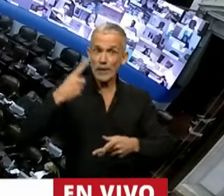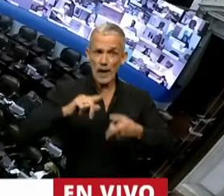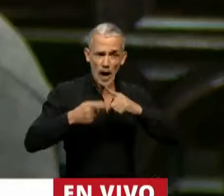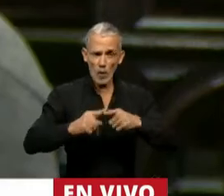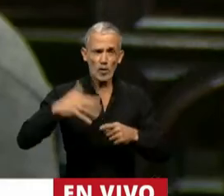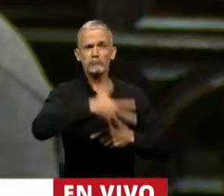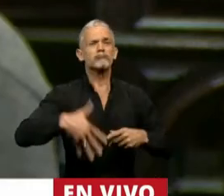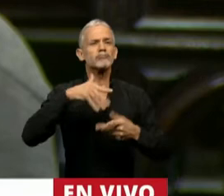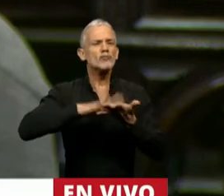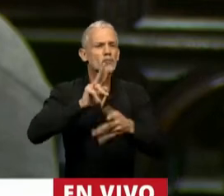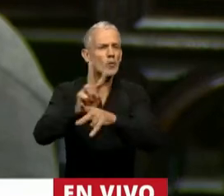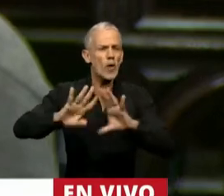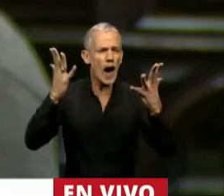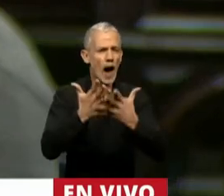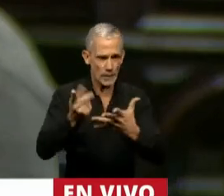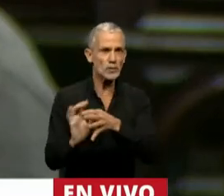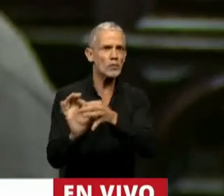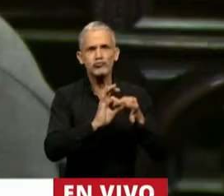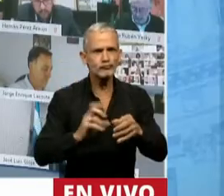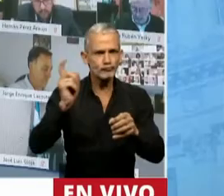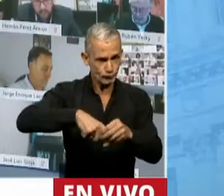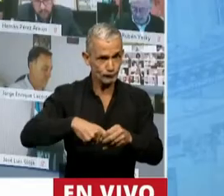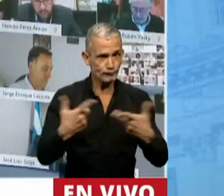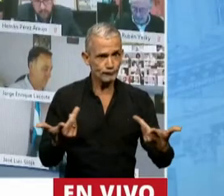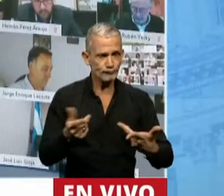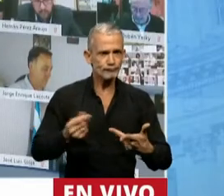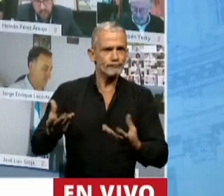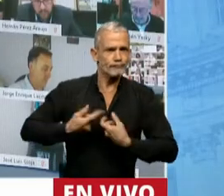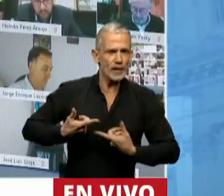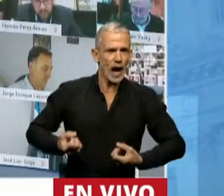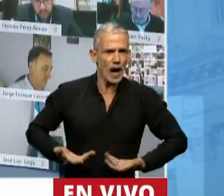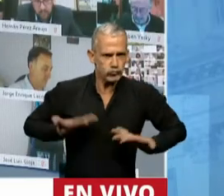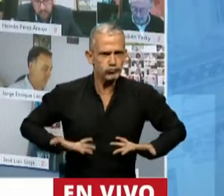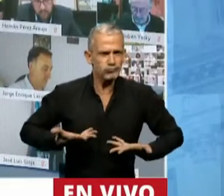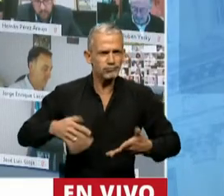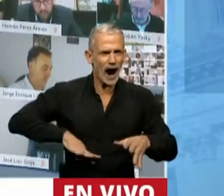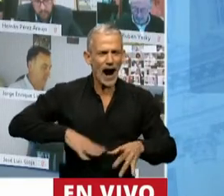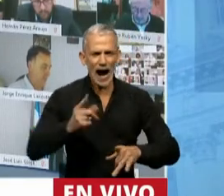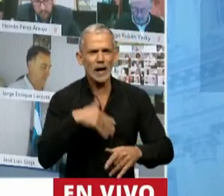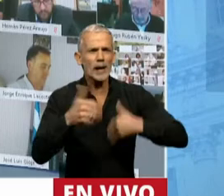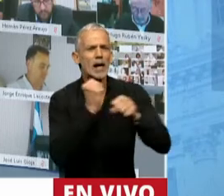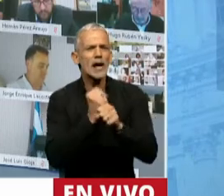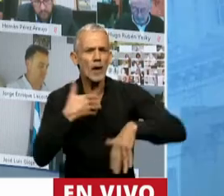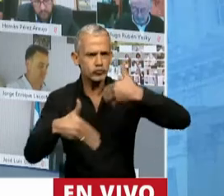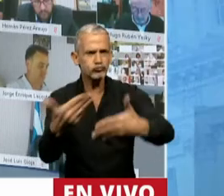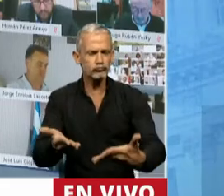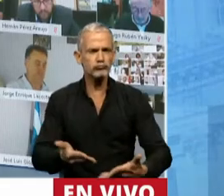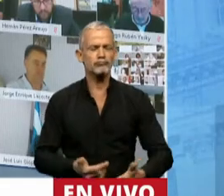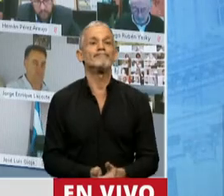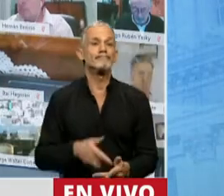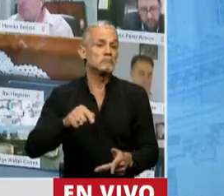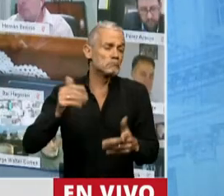regional de medio ambiente vinculante, es un aliciente para el trabajo que hacemos todos nosotros y que